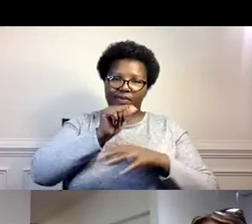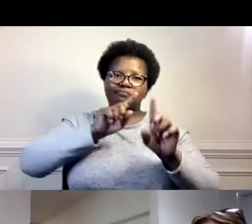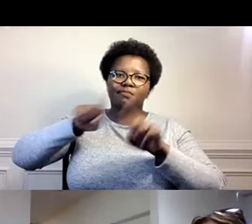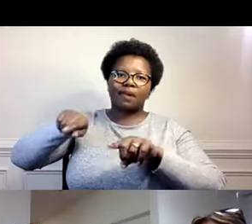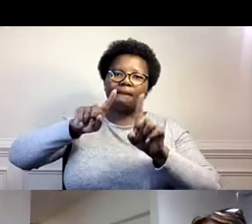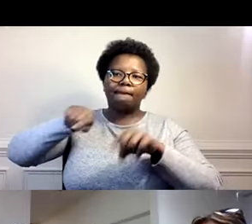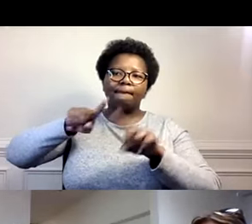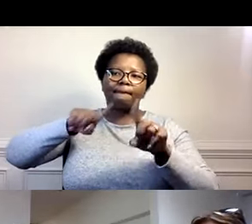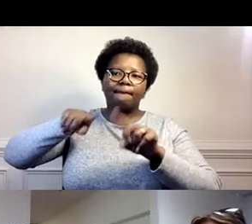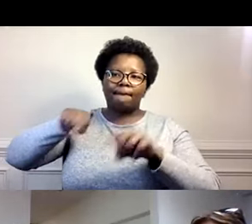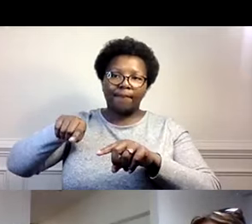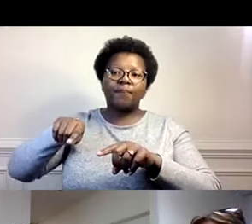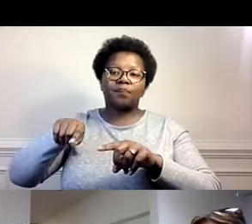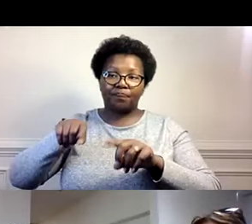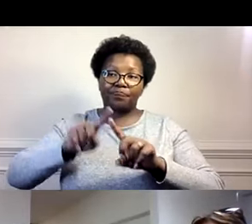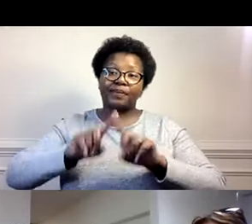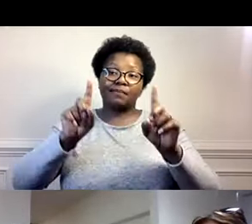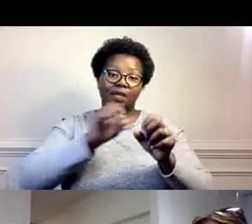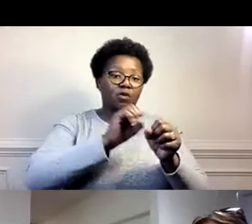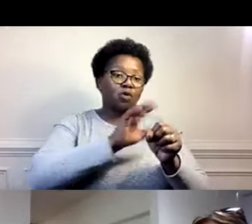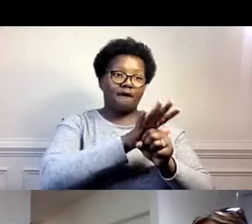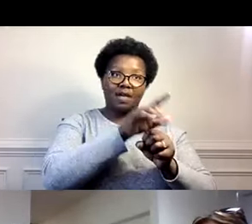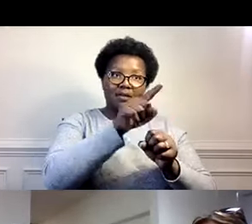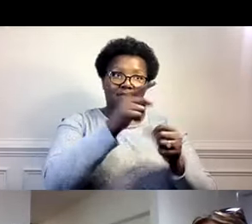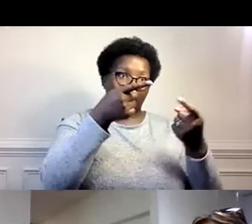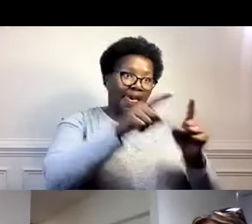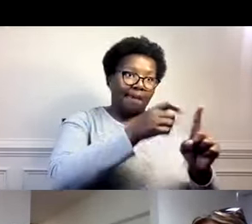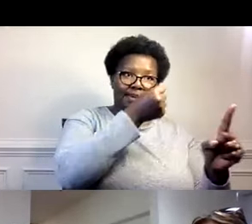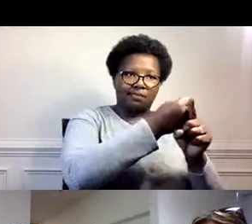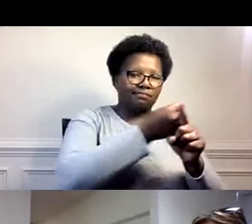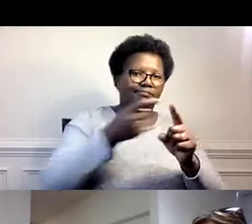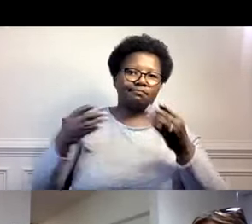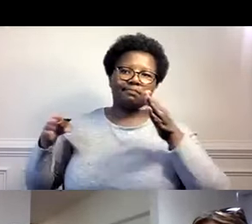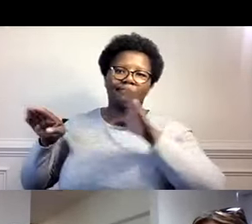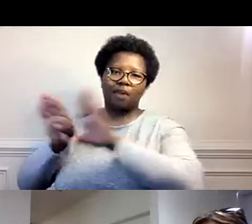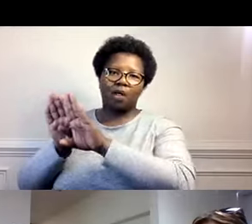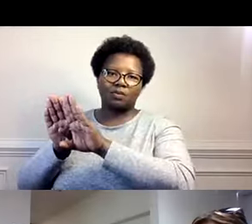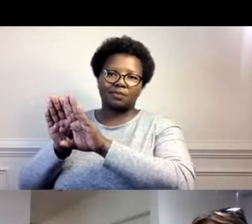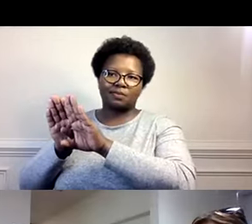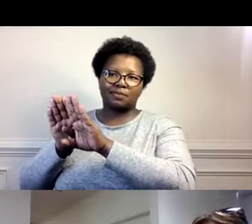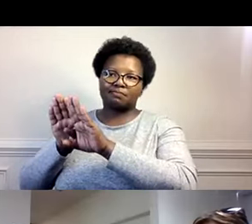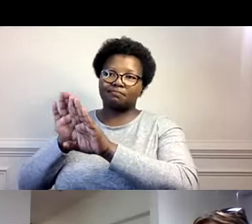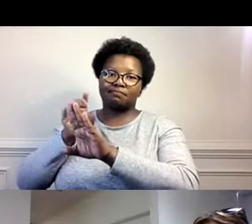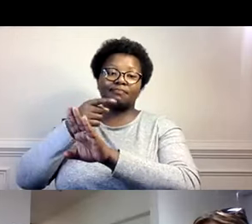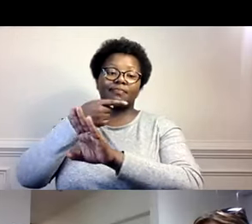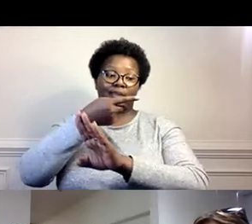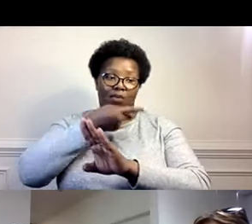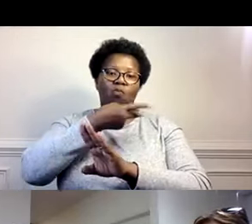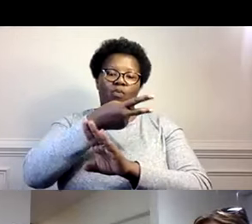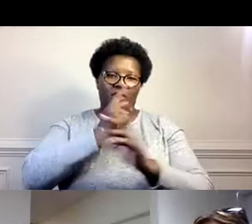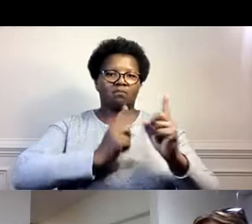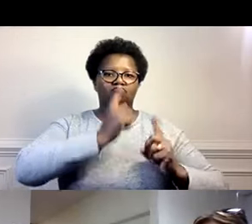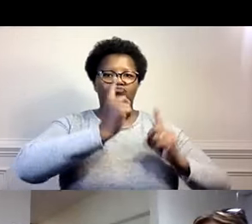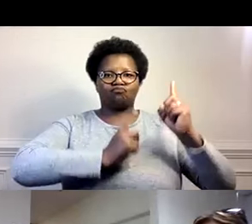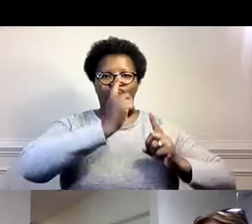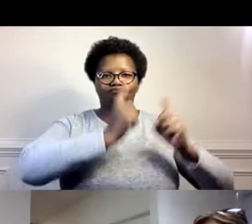los días y por causa de COVID se tuvo que cerrar ese programa. Entonces, Kate y yo aún